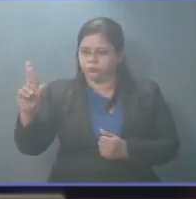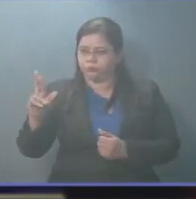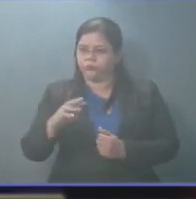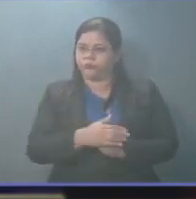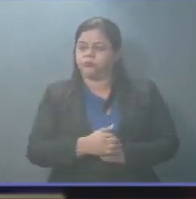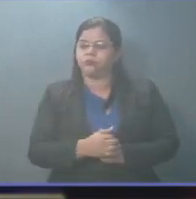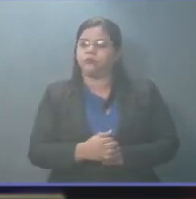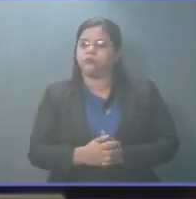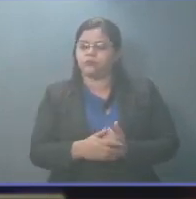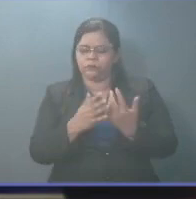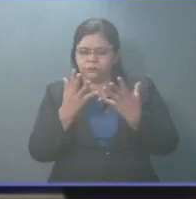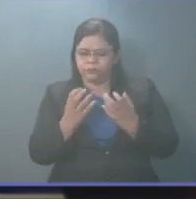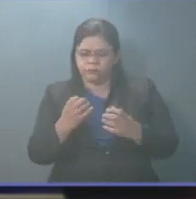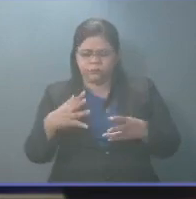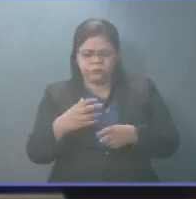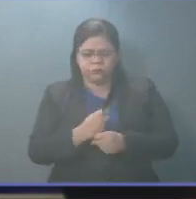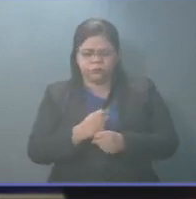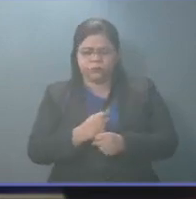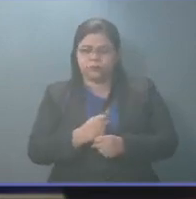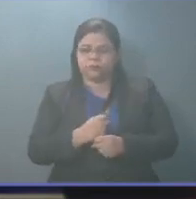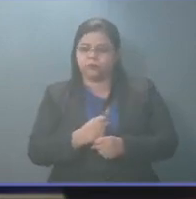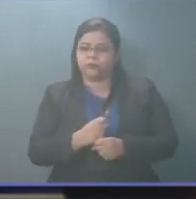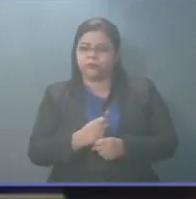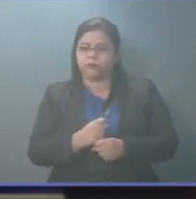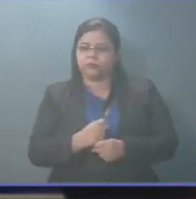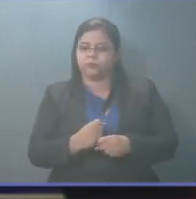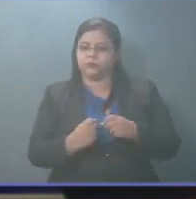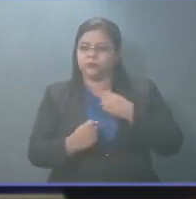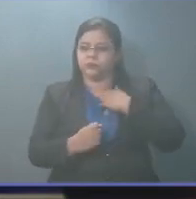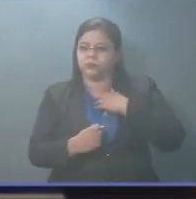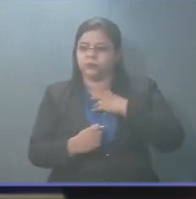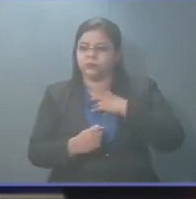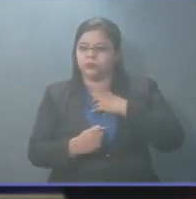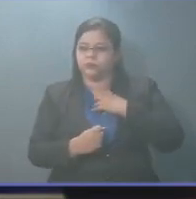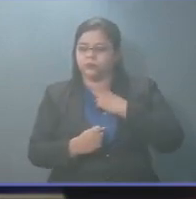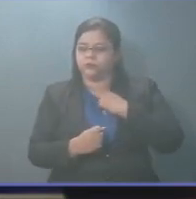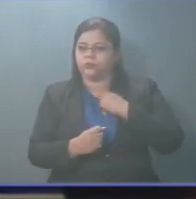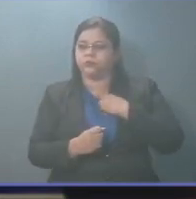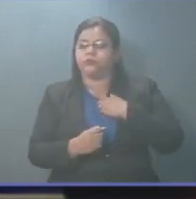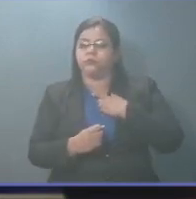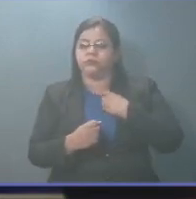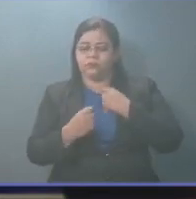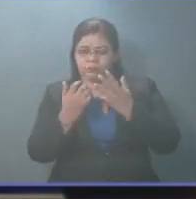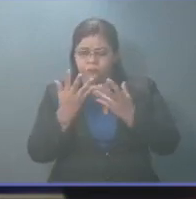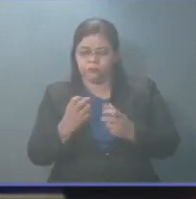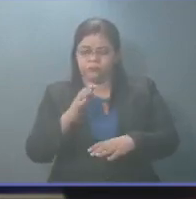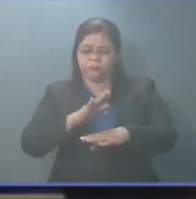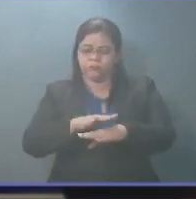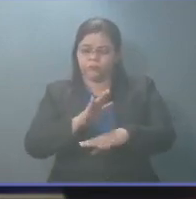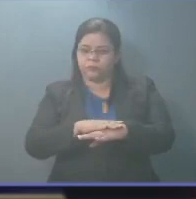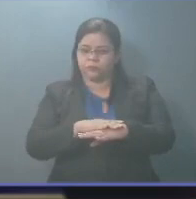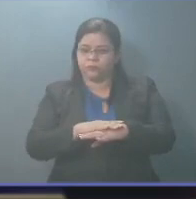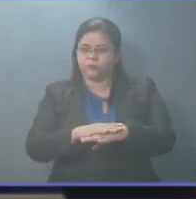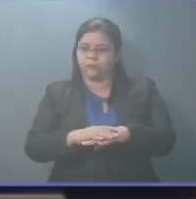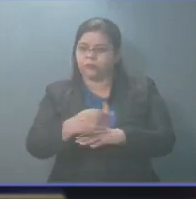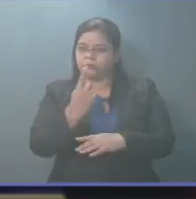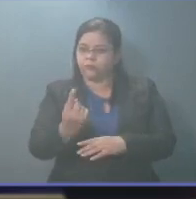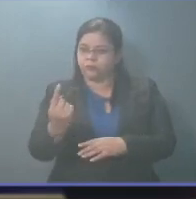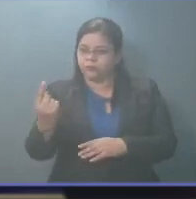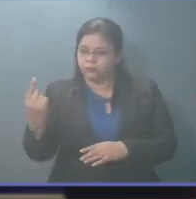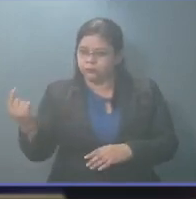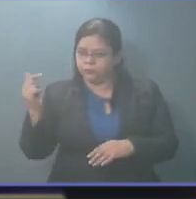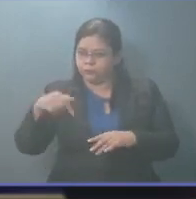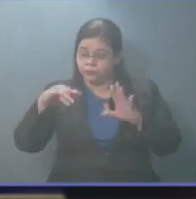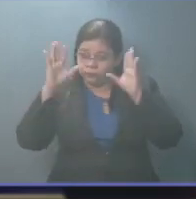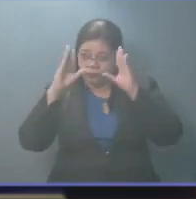Yo quiero ser bien breve, Presidente, pero quiero hacer un llamado a los funcionarios que esta